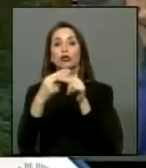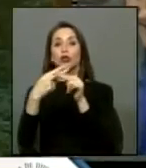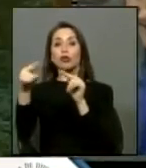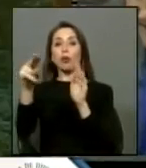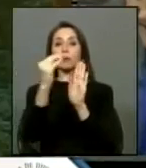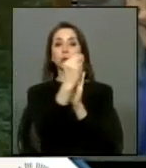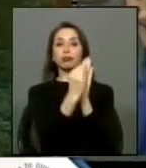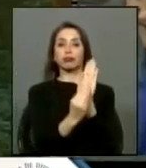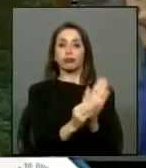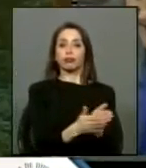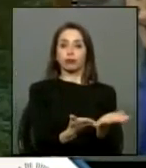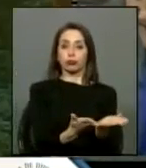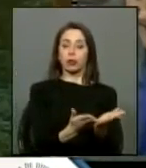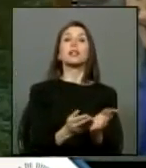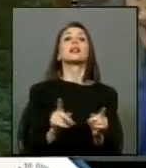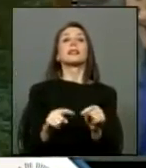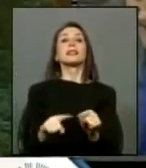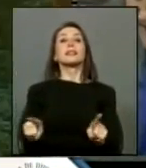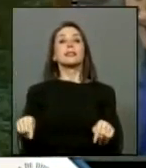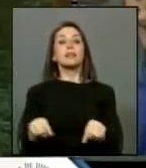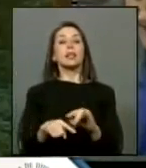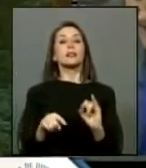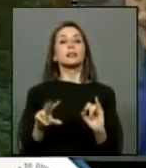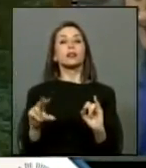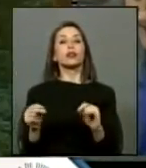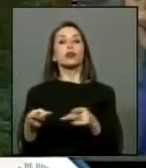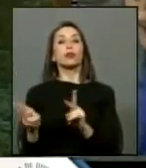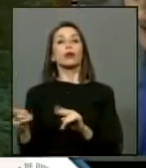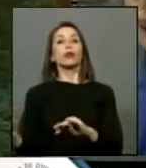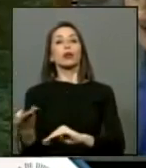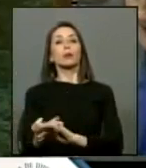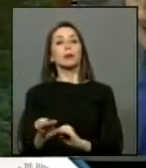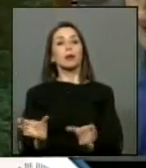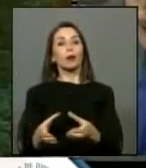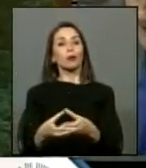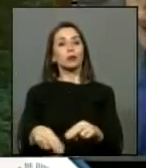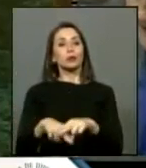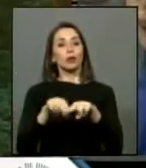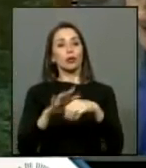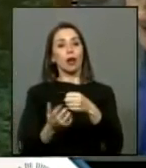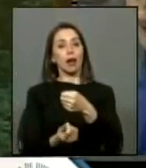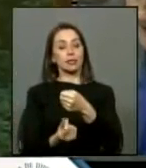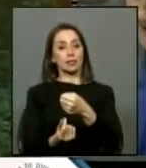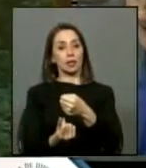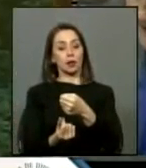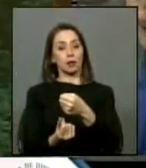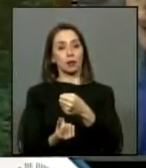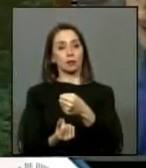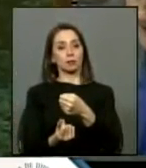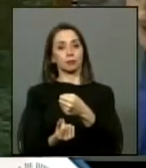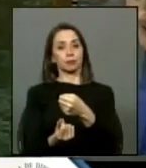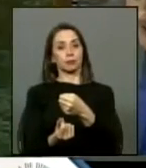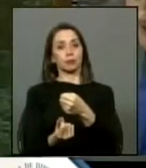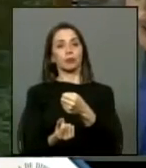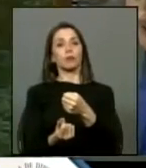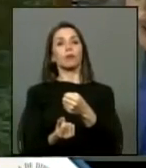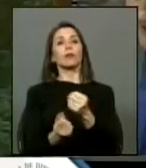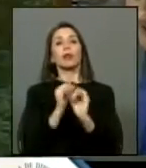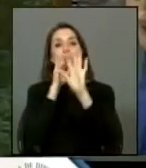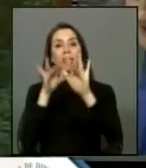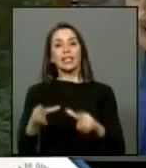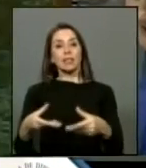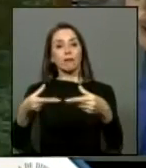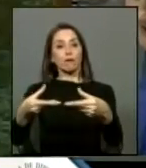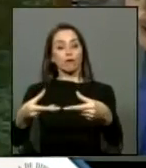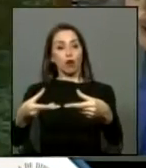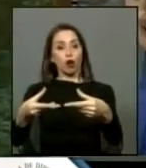Si le parece a la sala se accedería a la proposición formulada por la Comisión de Hacienda por el cual solicita el acuerdo de la sala para incorporar en el informe ya